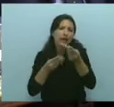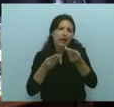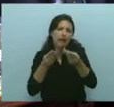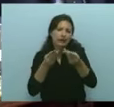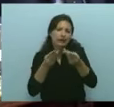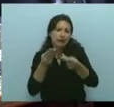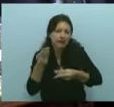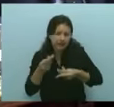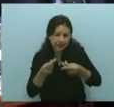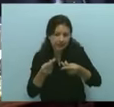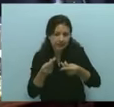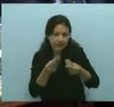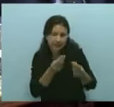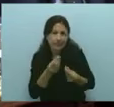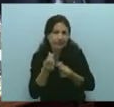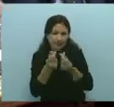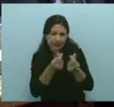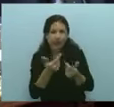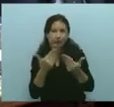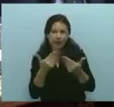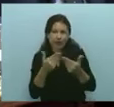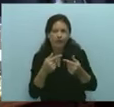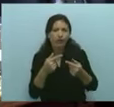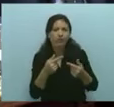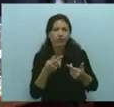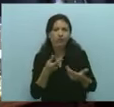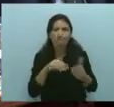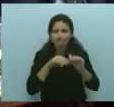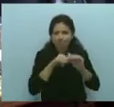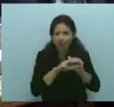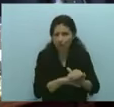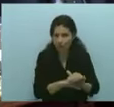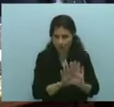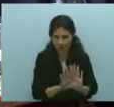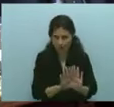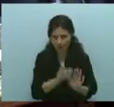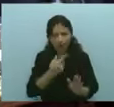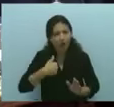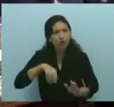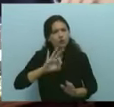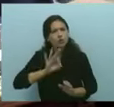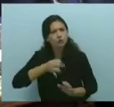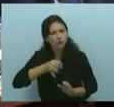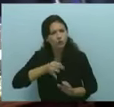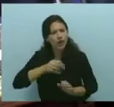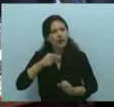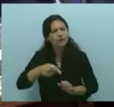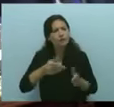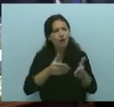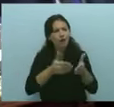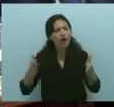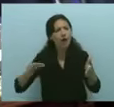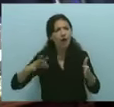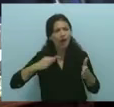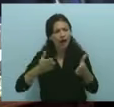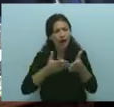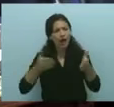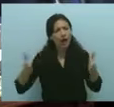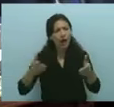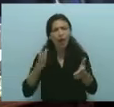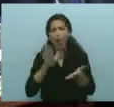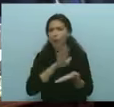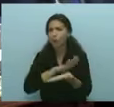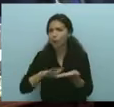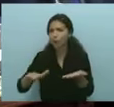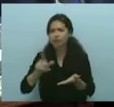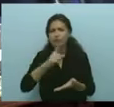somos perfectamente conscientes del legado que tiene esta generación de las generaciones anteriores. Somos la